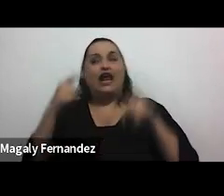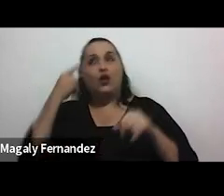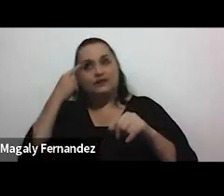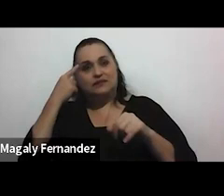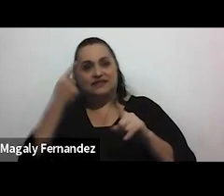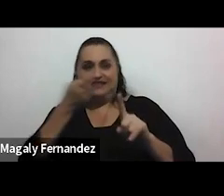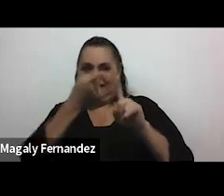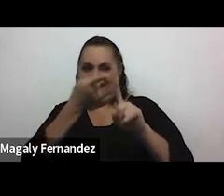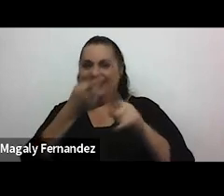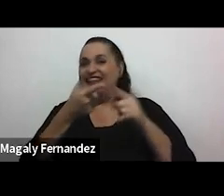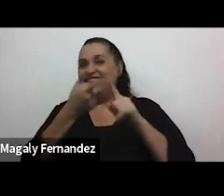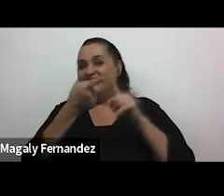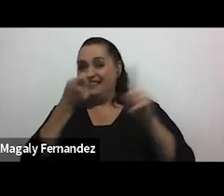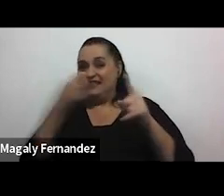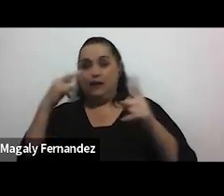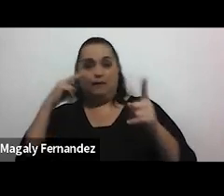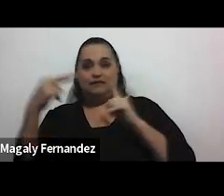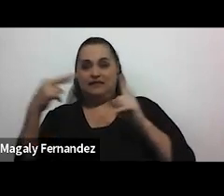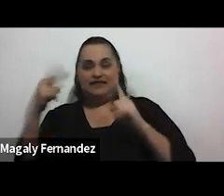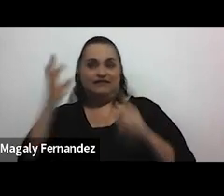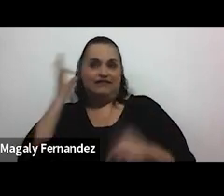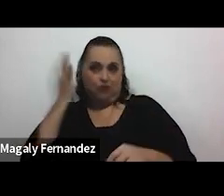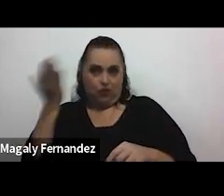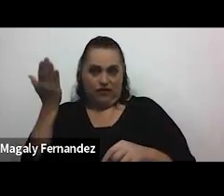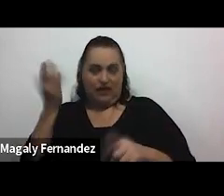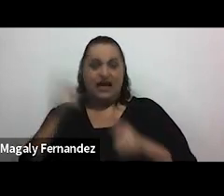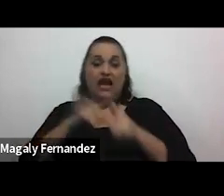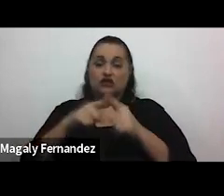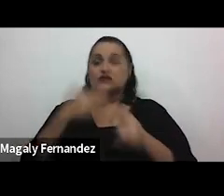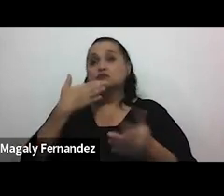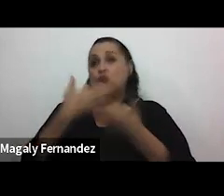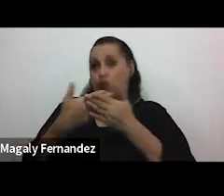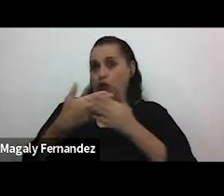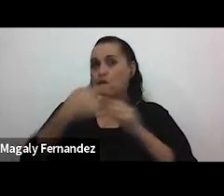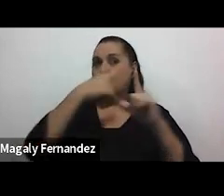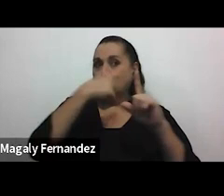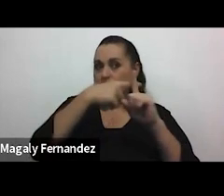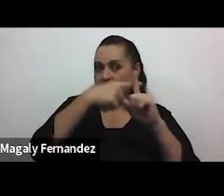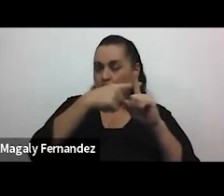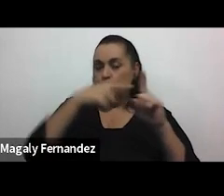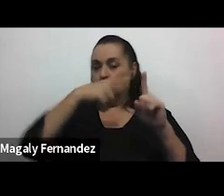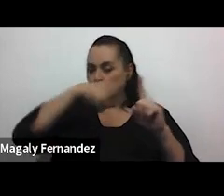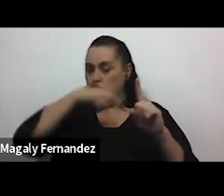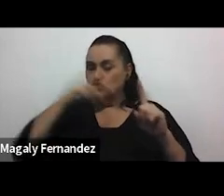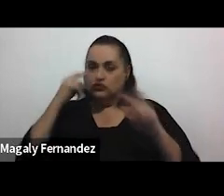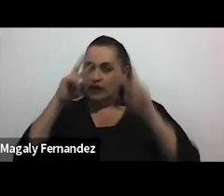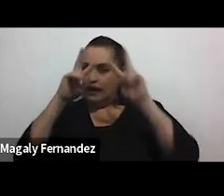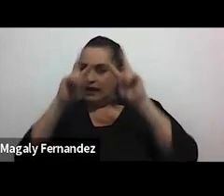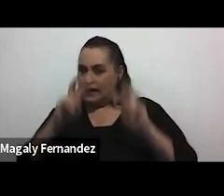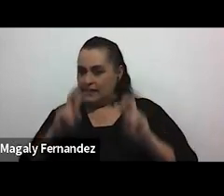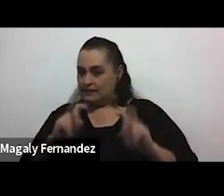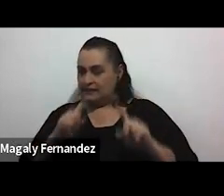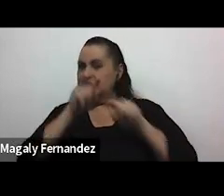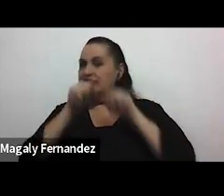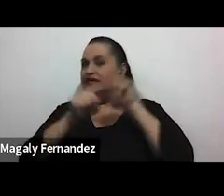desde la perspectiva femenina entonces es muy bueno muy positivo que hagamos este análisis crítico digamos